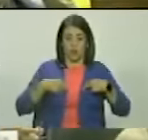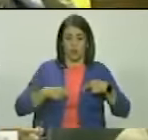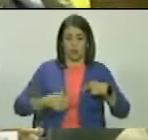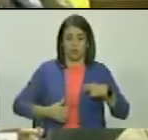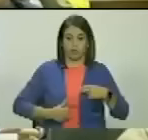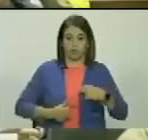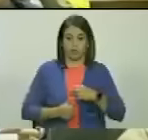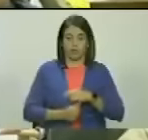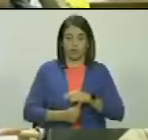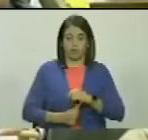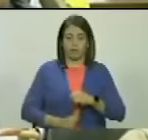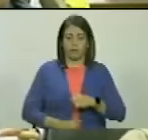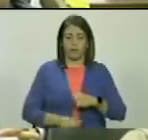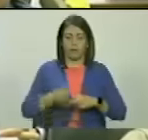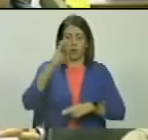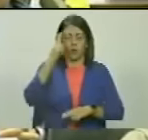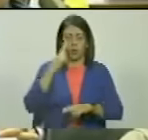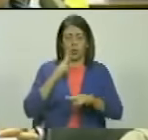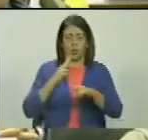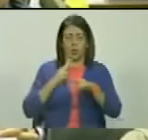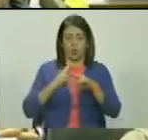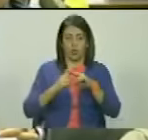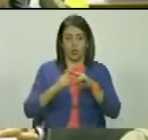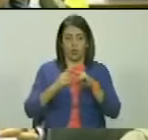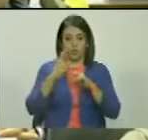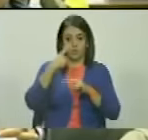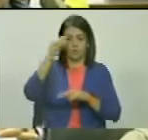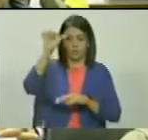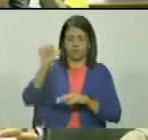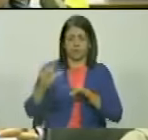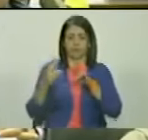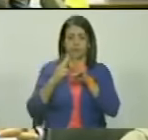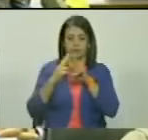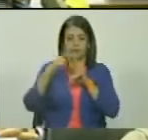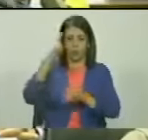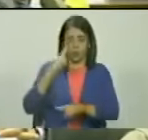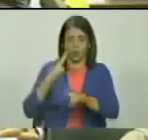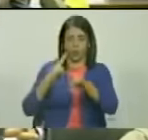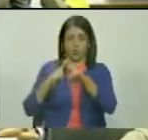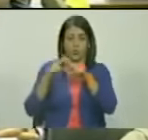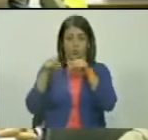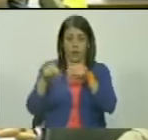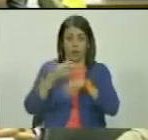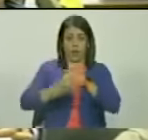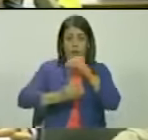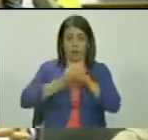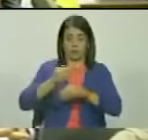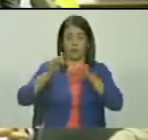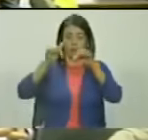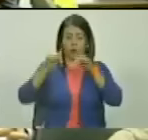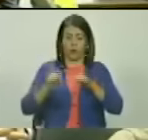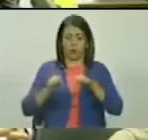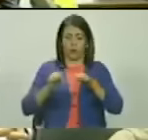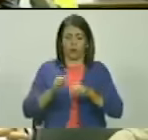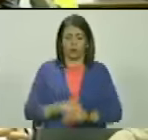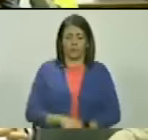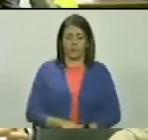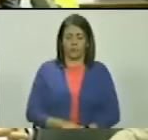es el reconocimiento. El reconocimiento. Y eso es lo que estamos haciendo hoy, pues.